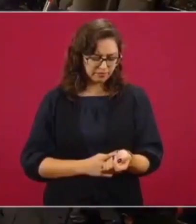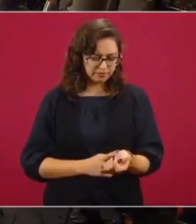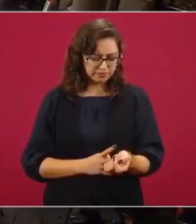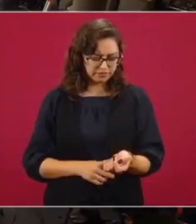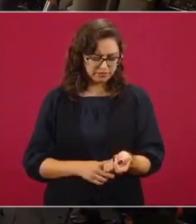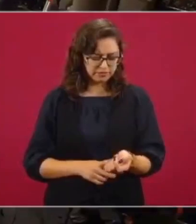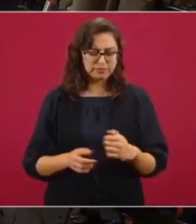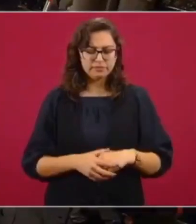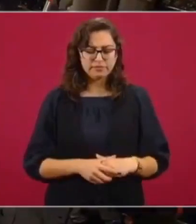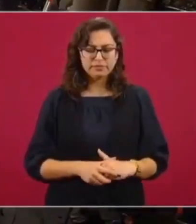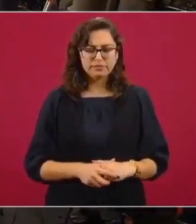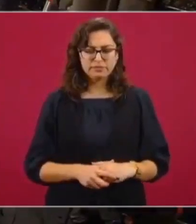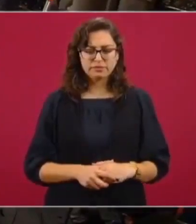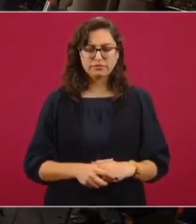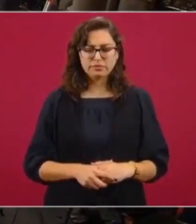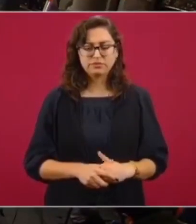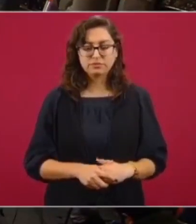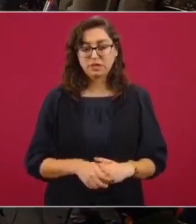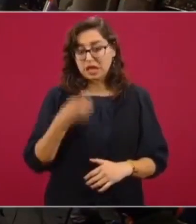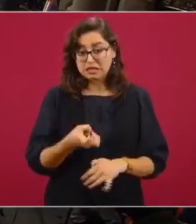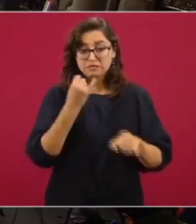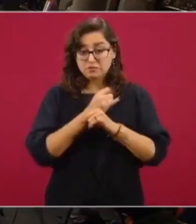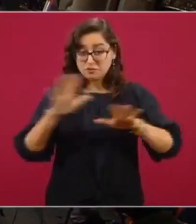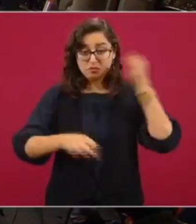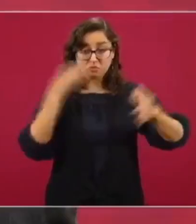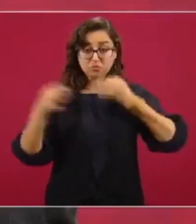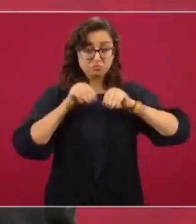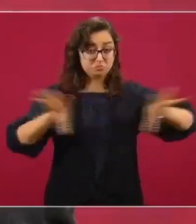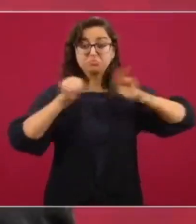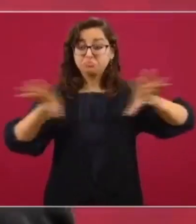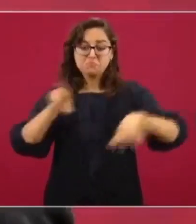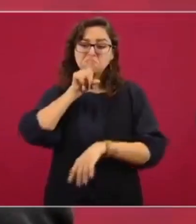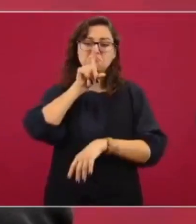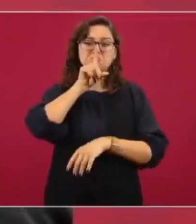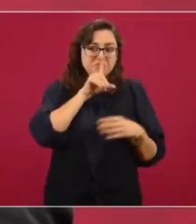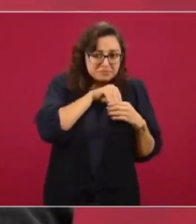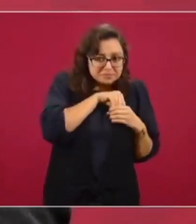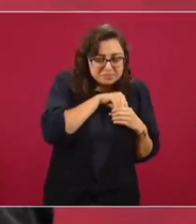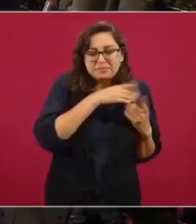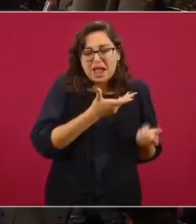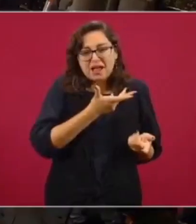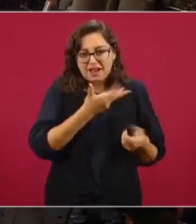Porque esto no se difunde mucho, entonces vamos a aprovechar para que la gente se entere.